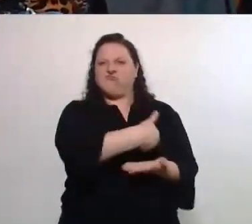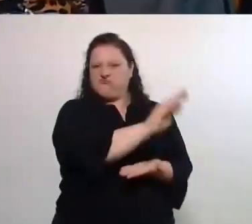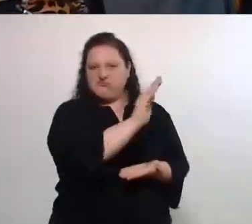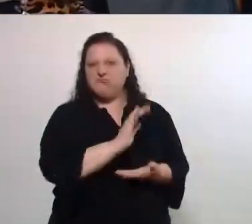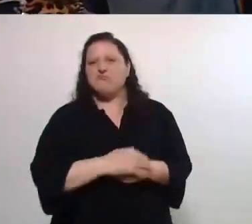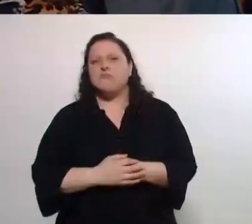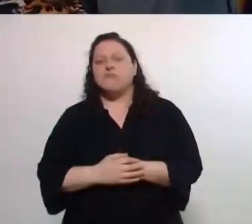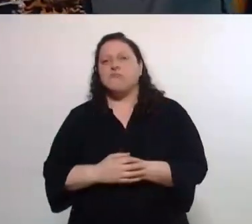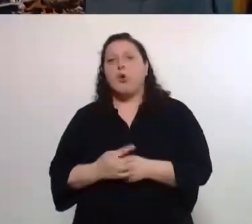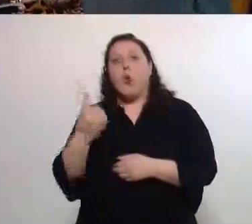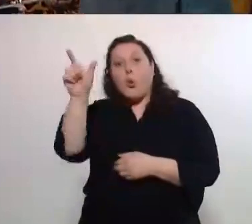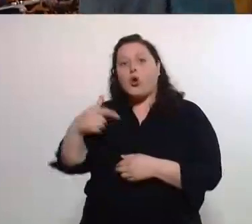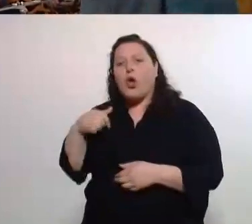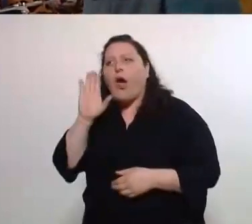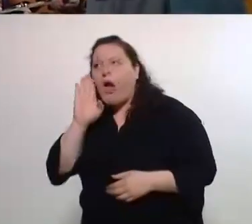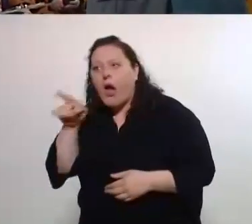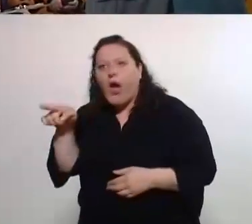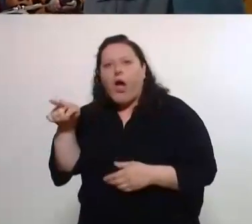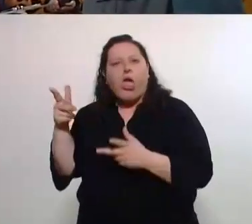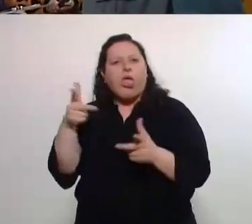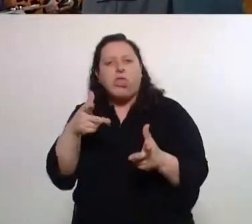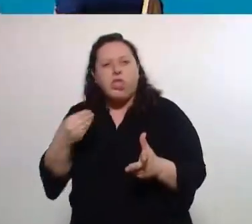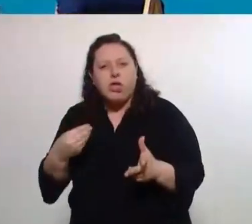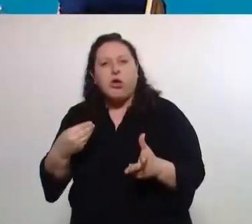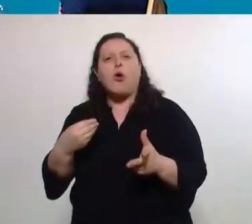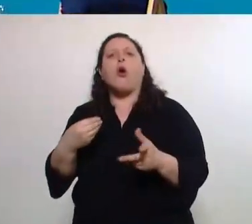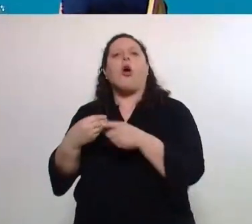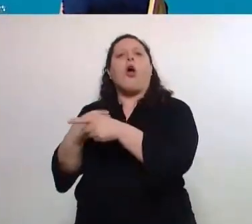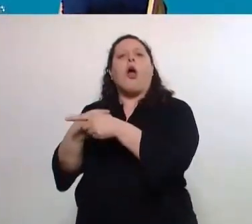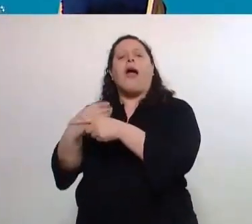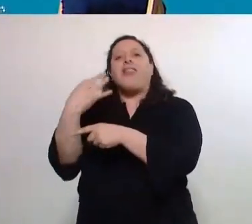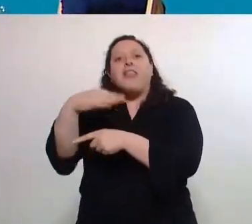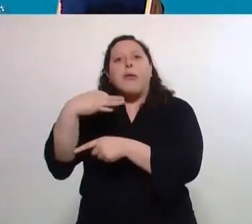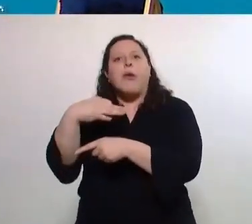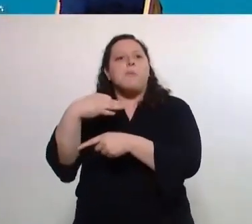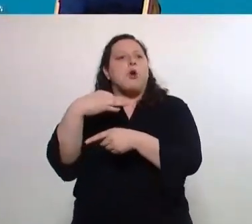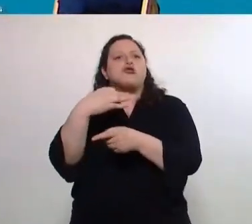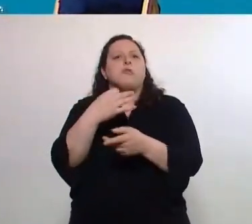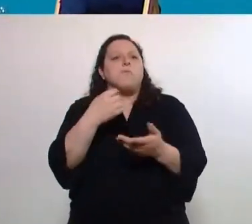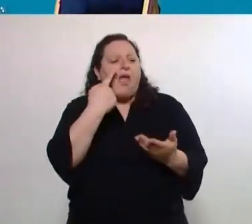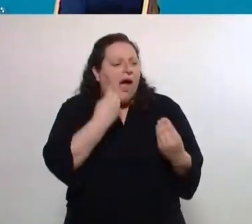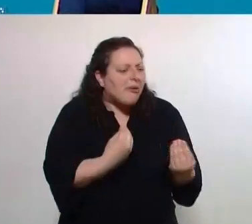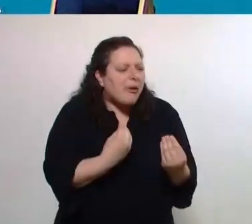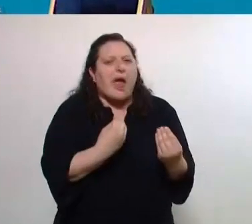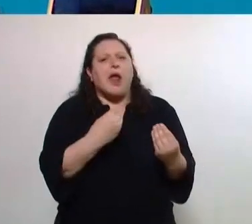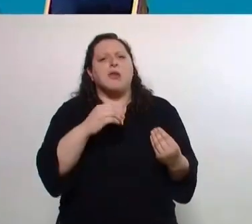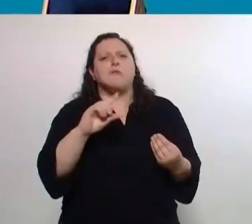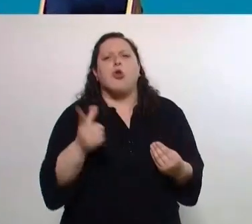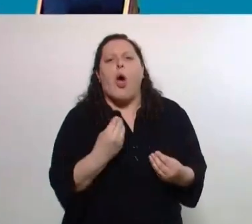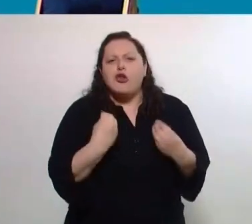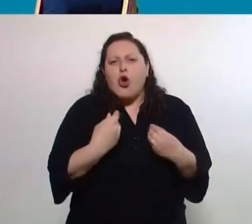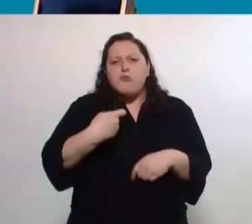Escuché a uno de ellos plantear que hay que volver a revisar que cómo va haber un millón doscientas mil